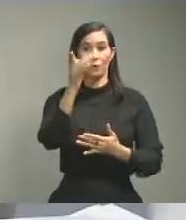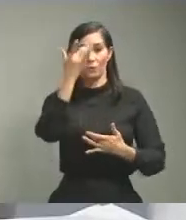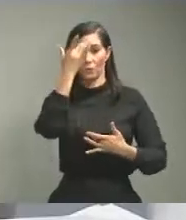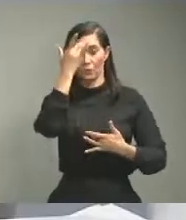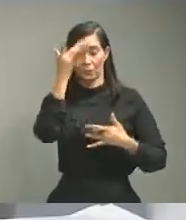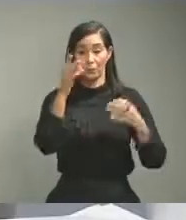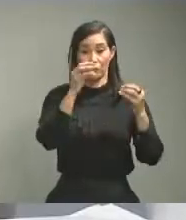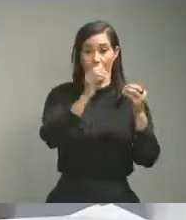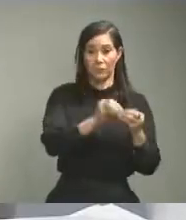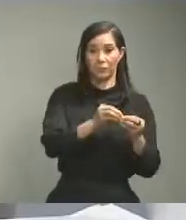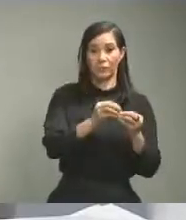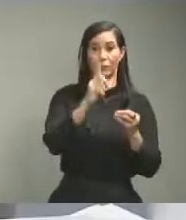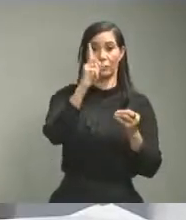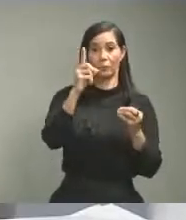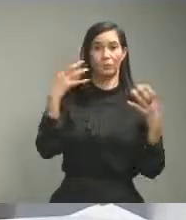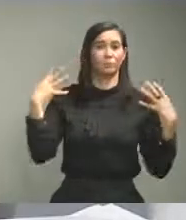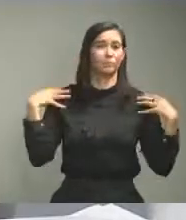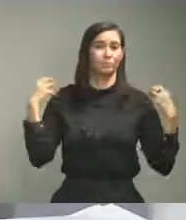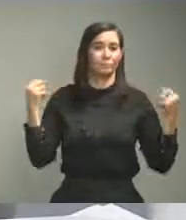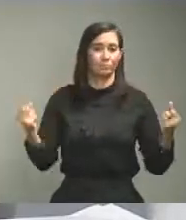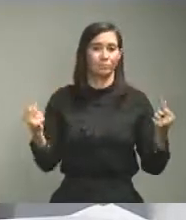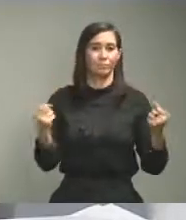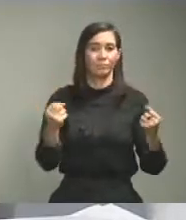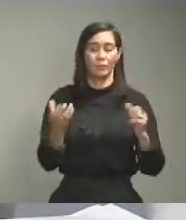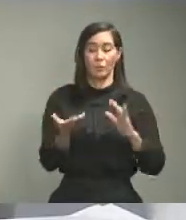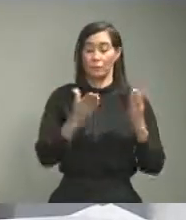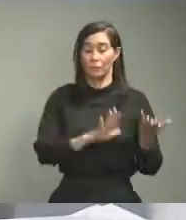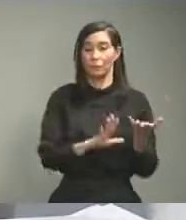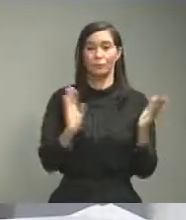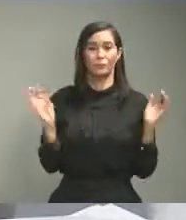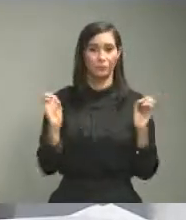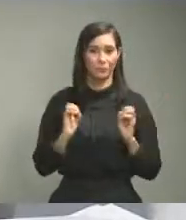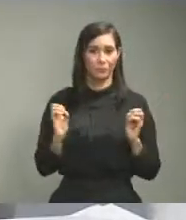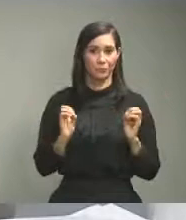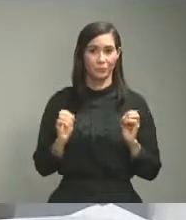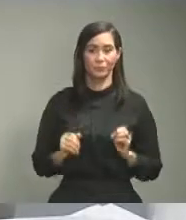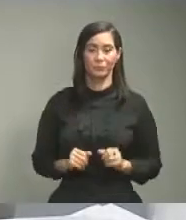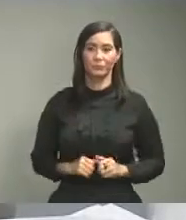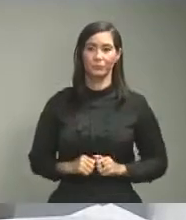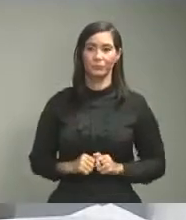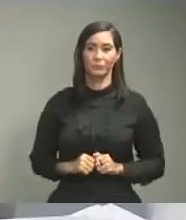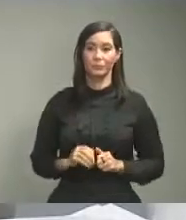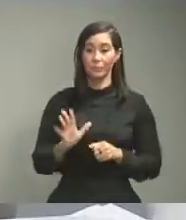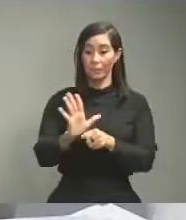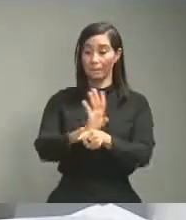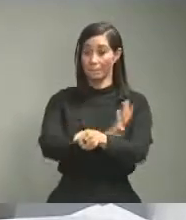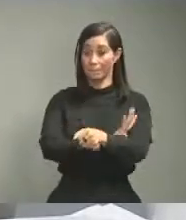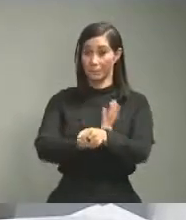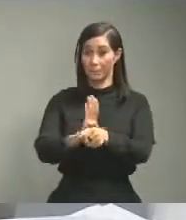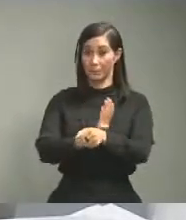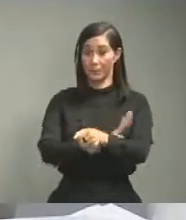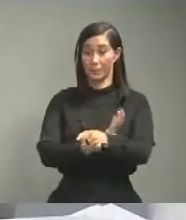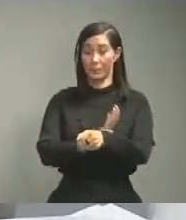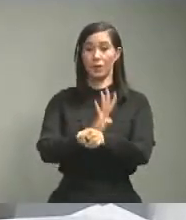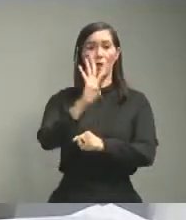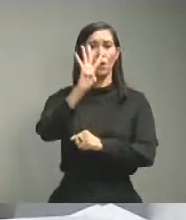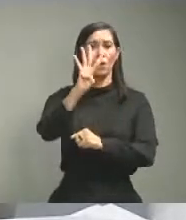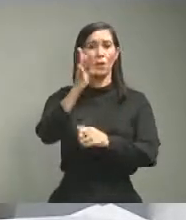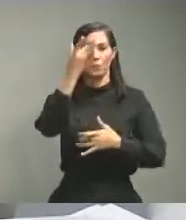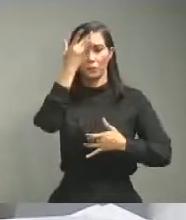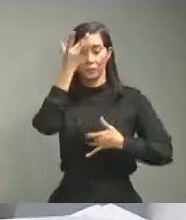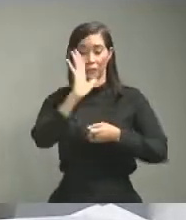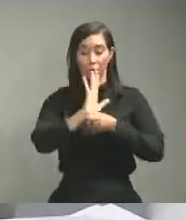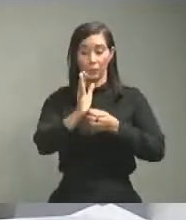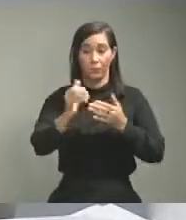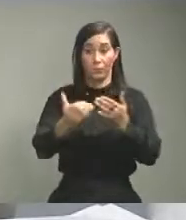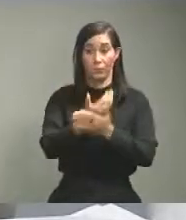1 recuperado 0 fallecimientos Barahona 4 casos nuevos